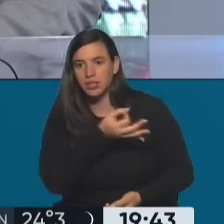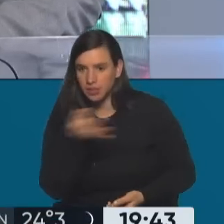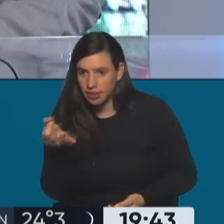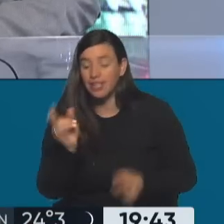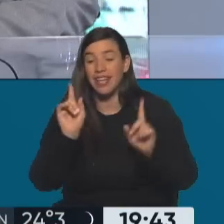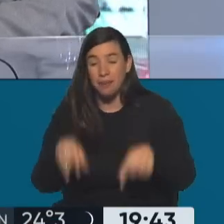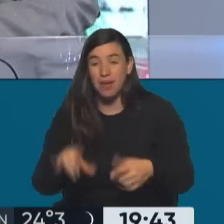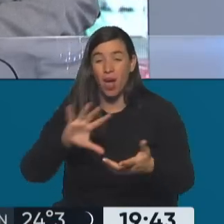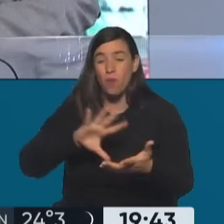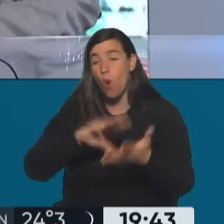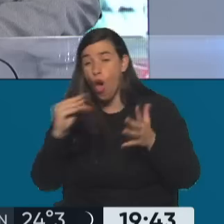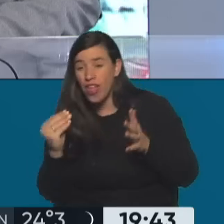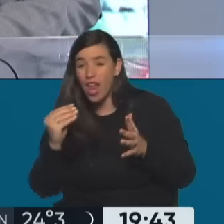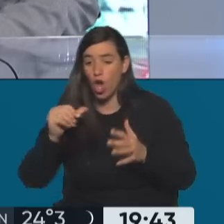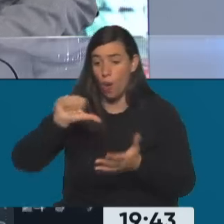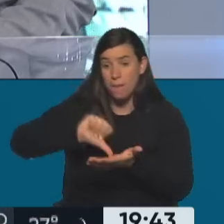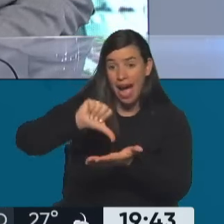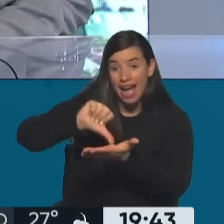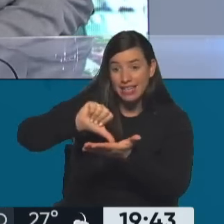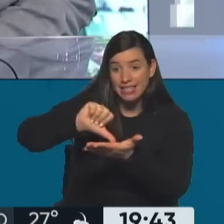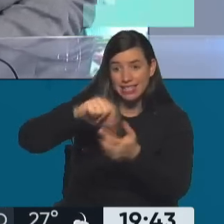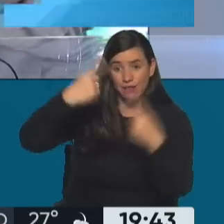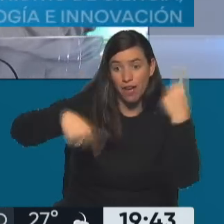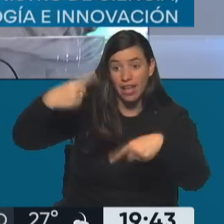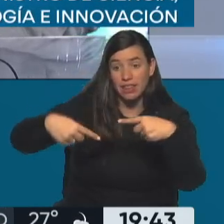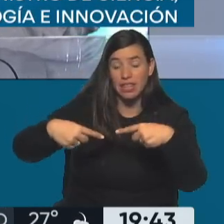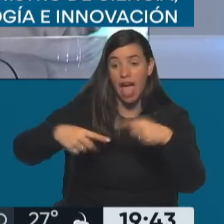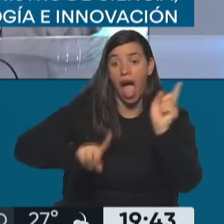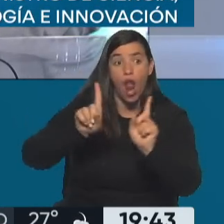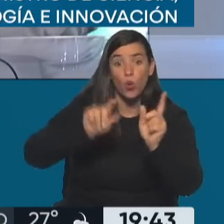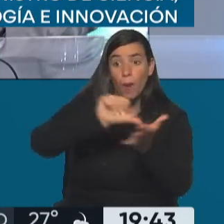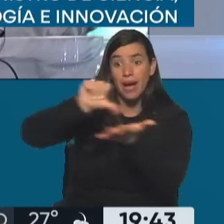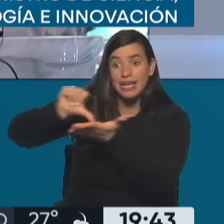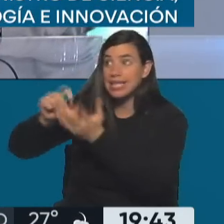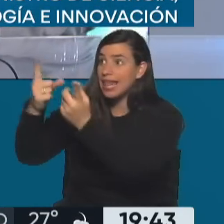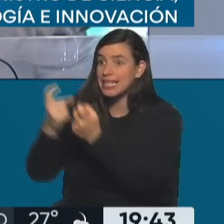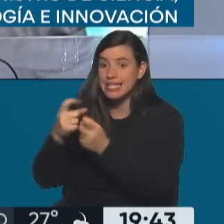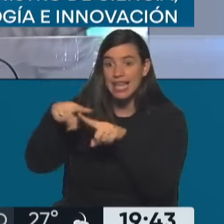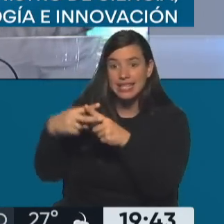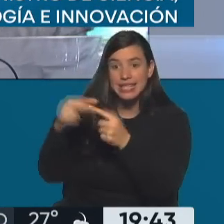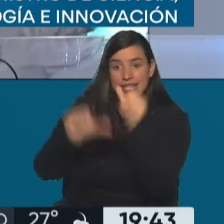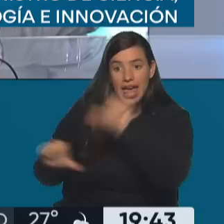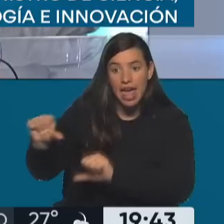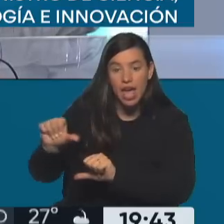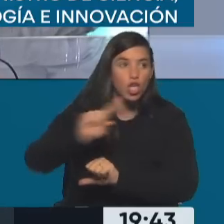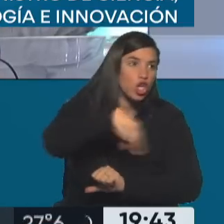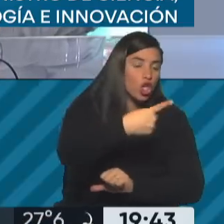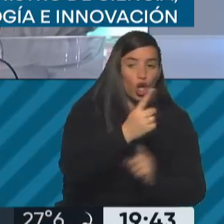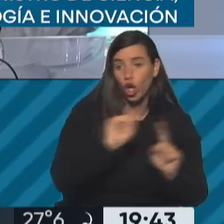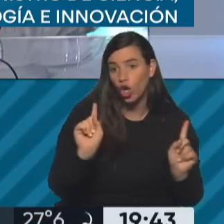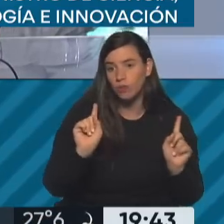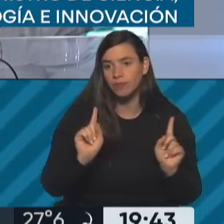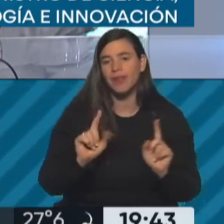modelos de país. Algunos necesitan Ciencia y Tecnología y otros no necesitan Ciencia y Tecnología. Recordemos que en el 2007 Cristina